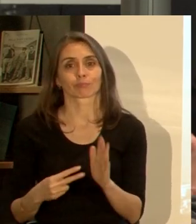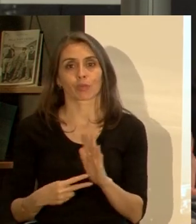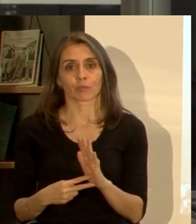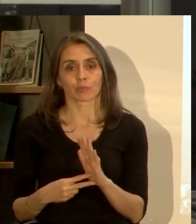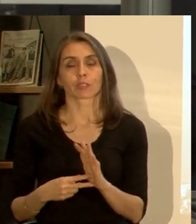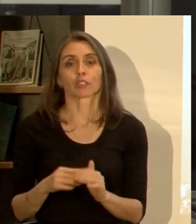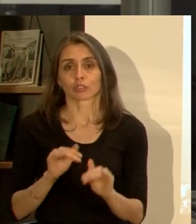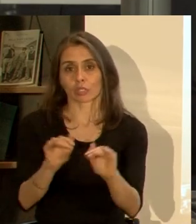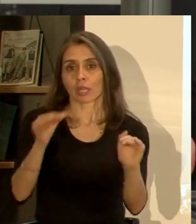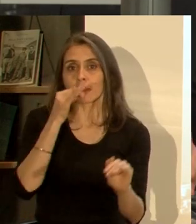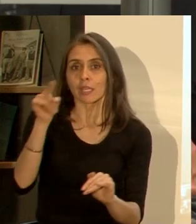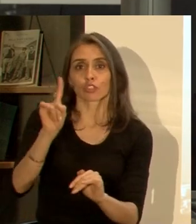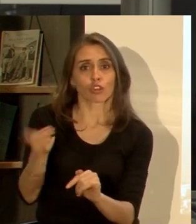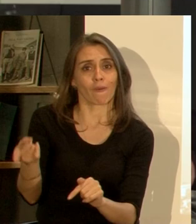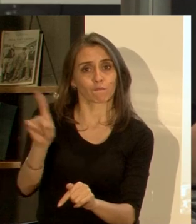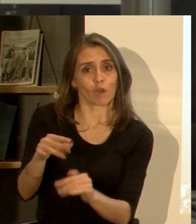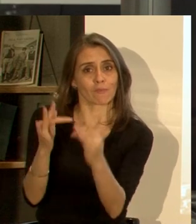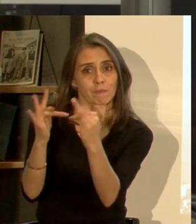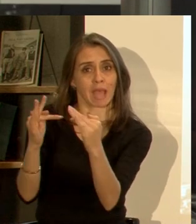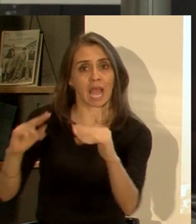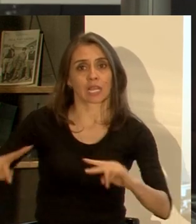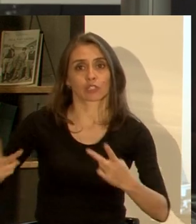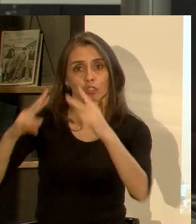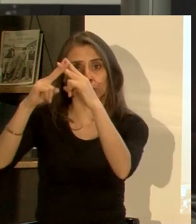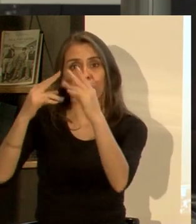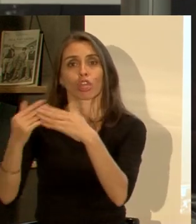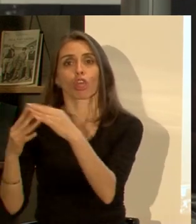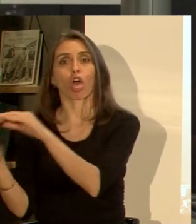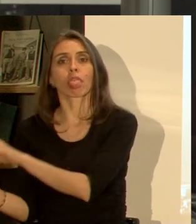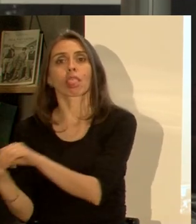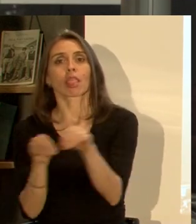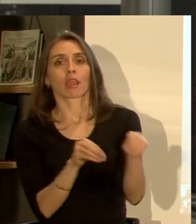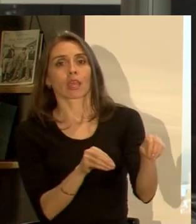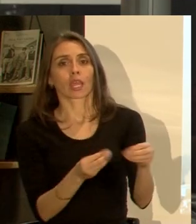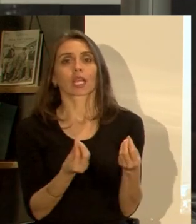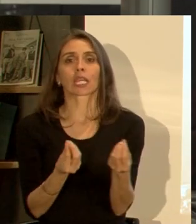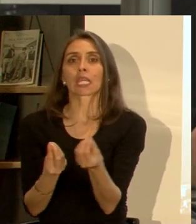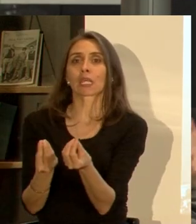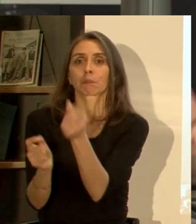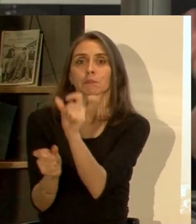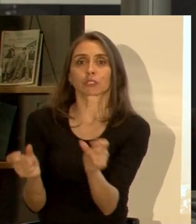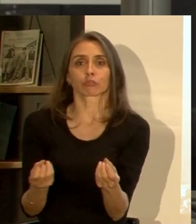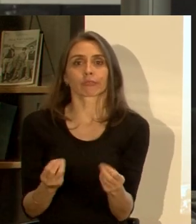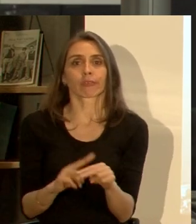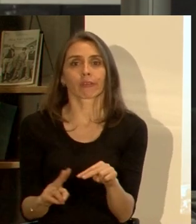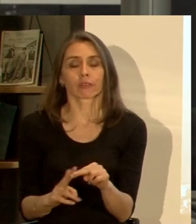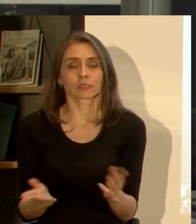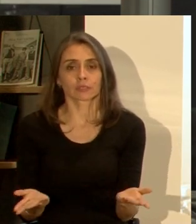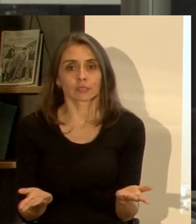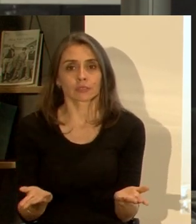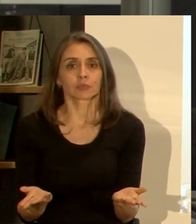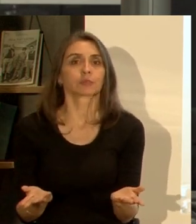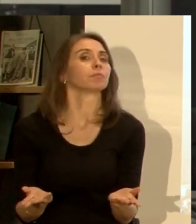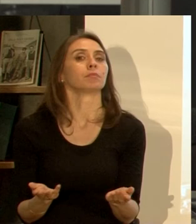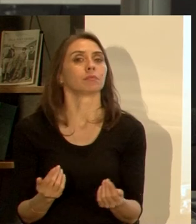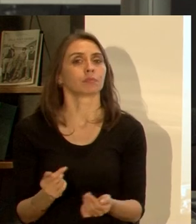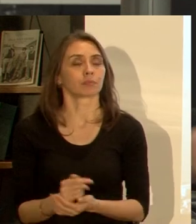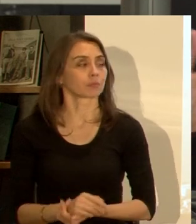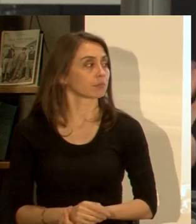yo puedo decirle a la gente no vuelva a construir ahí pero bueno ¿y para dónde las llevo? ¿qué hacemos con estas personas? entonces esta instancia